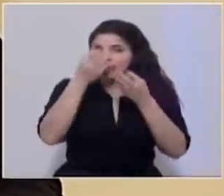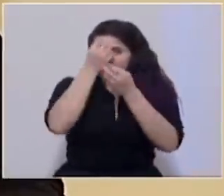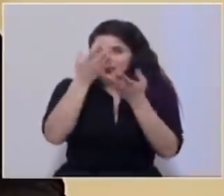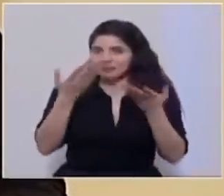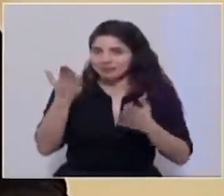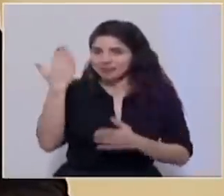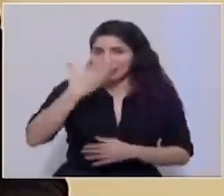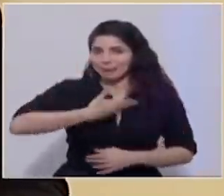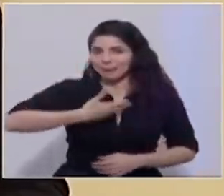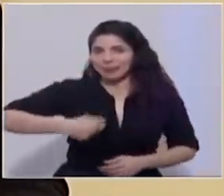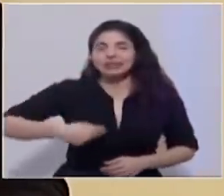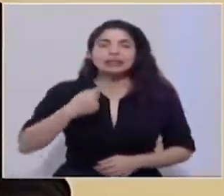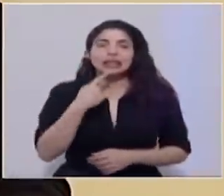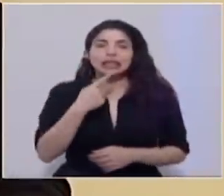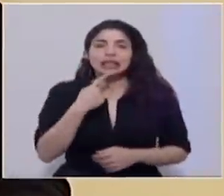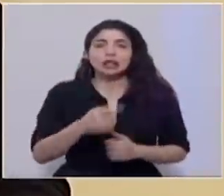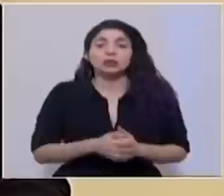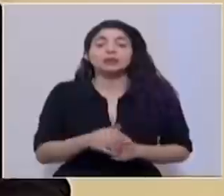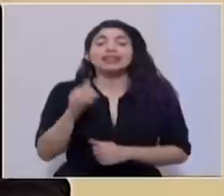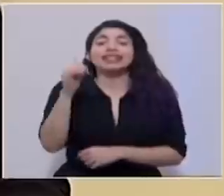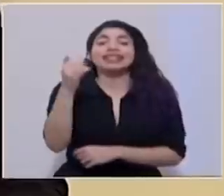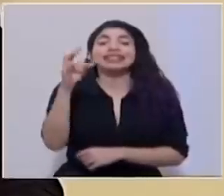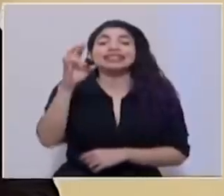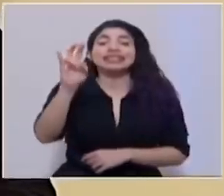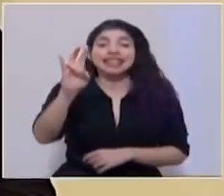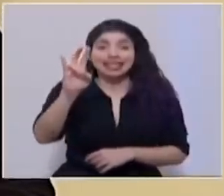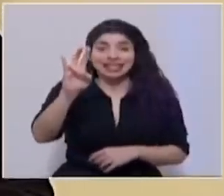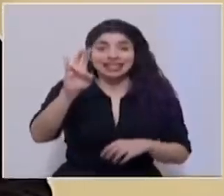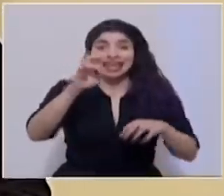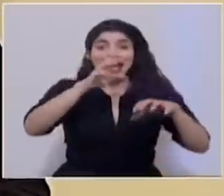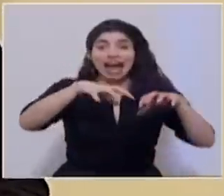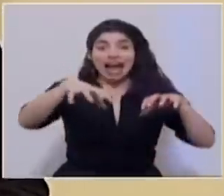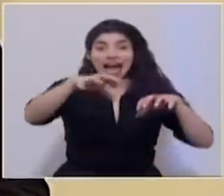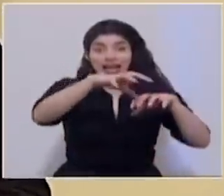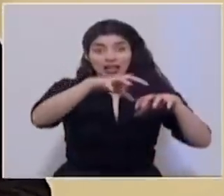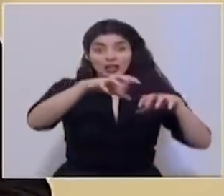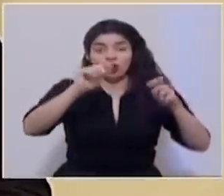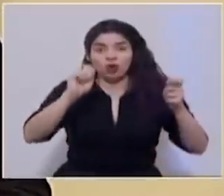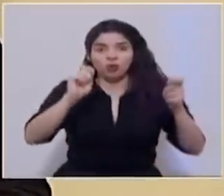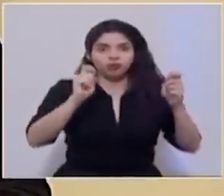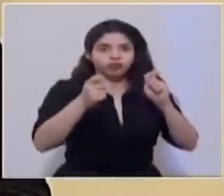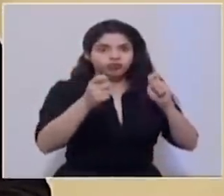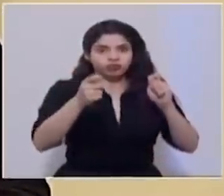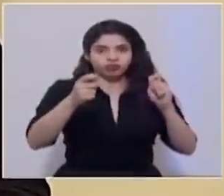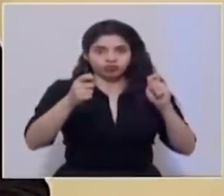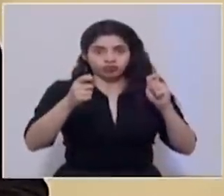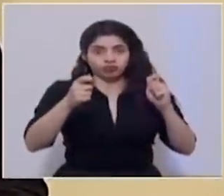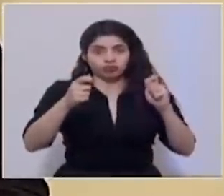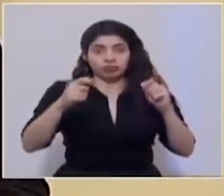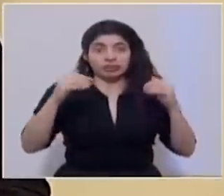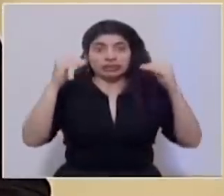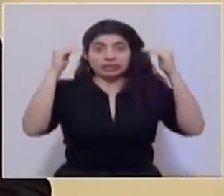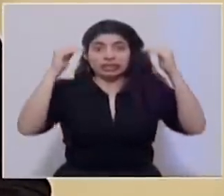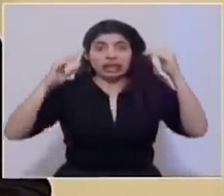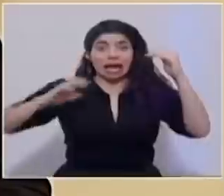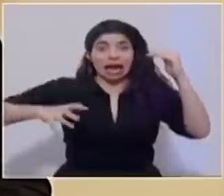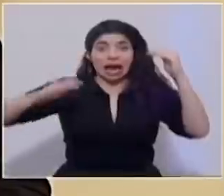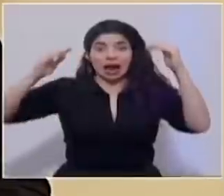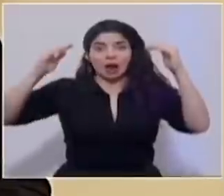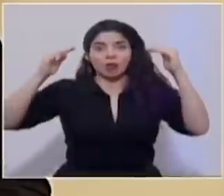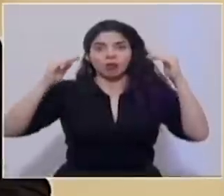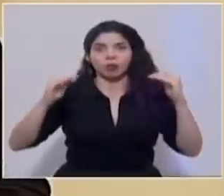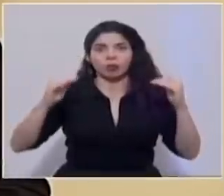ya mencionó el señor presidente, que 17 cantones bajan su condición de alerta. Esto